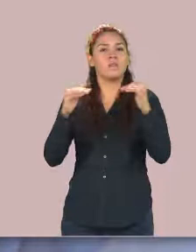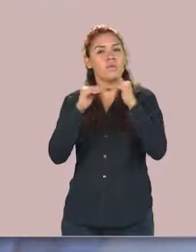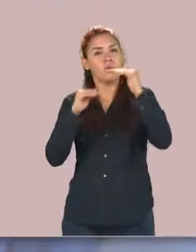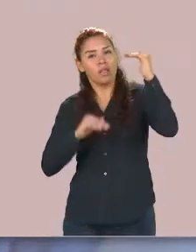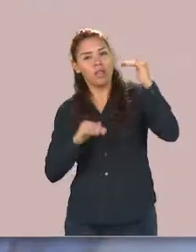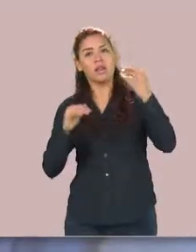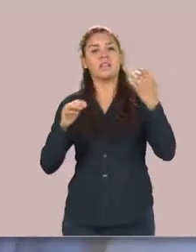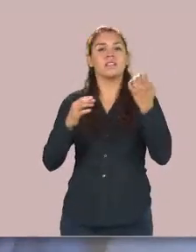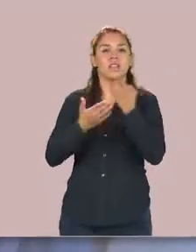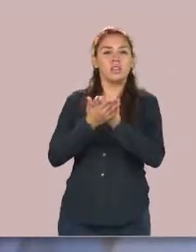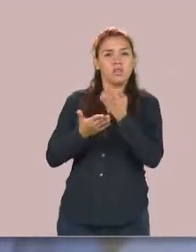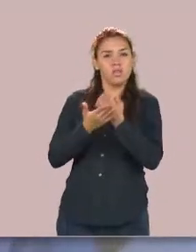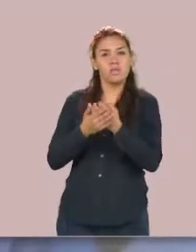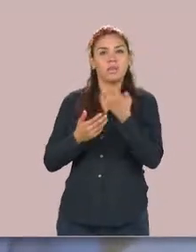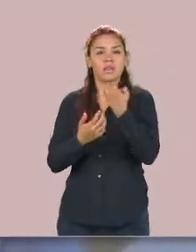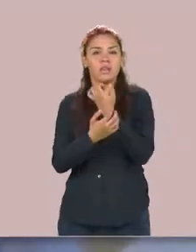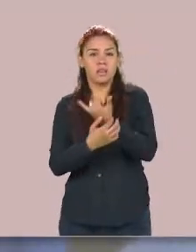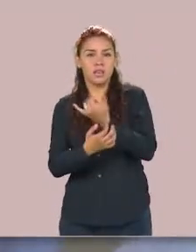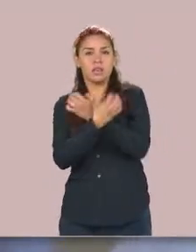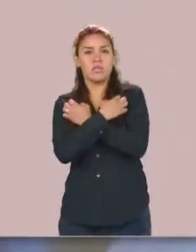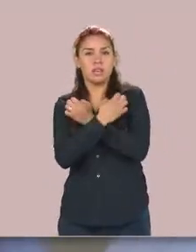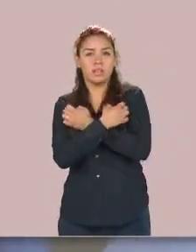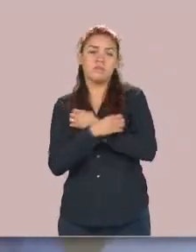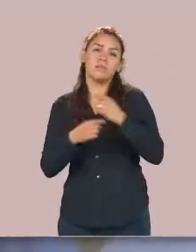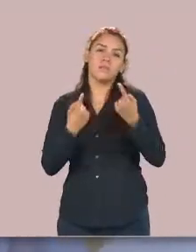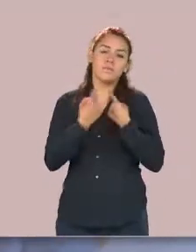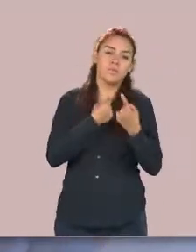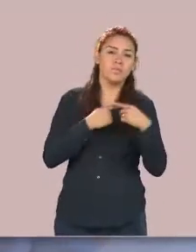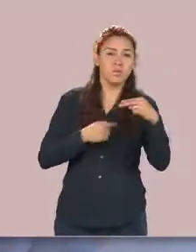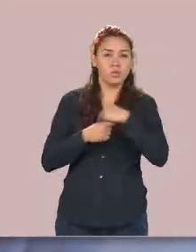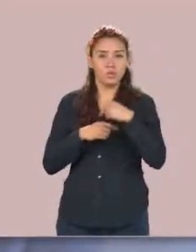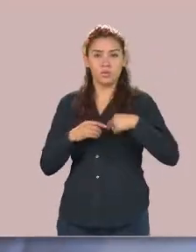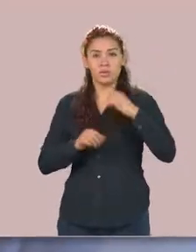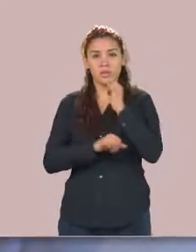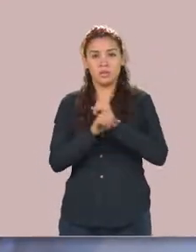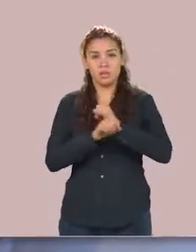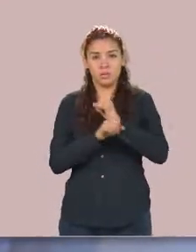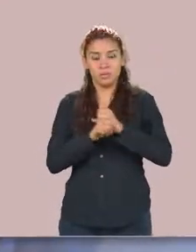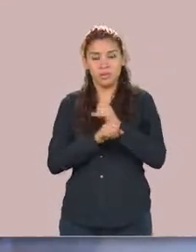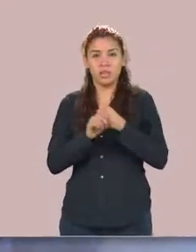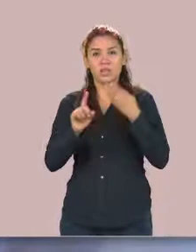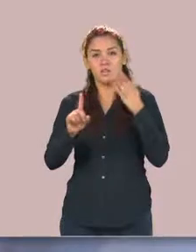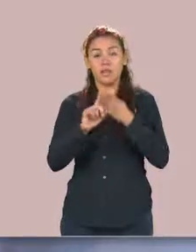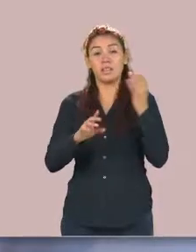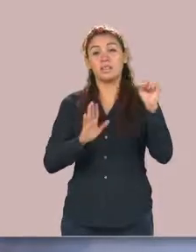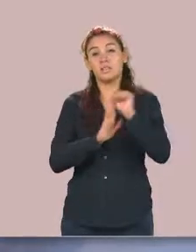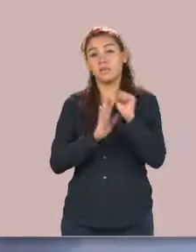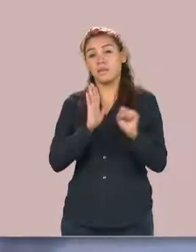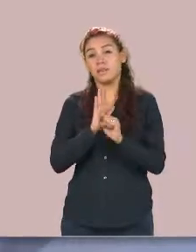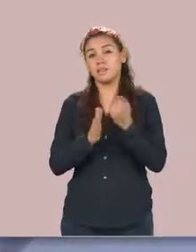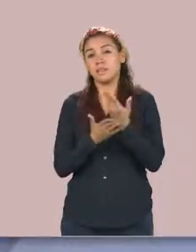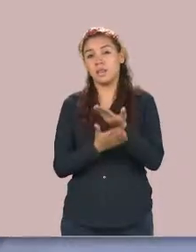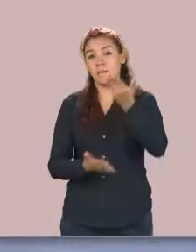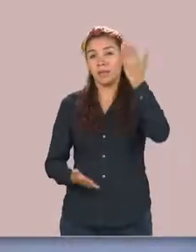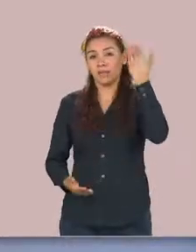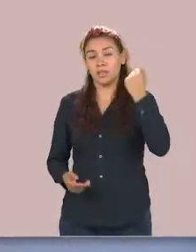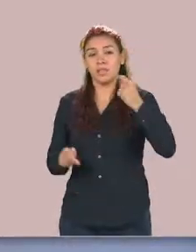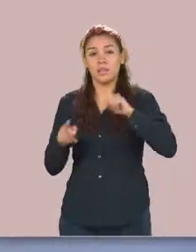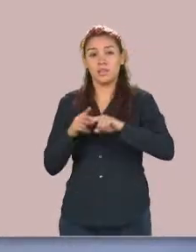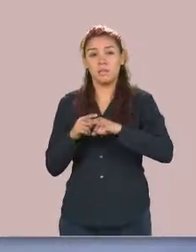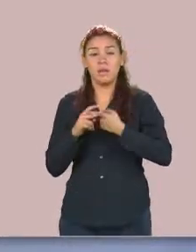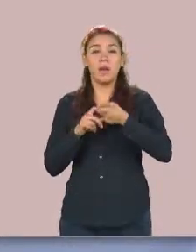estudiando sobre desigualdad. ¿Qué hicimos o qué estamos haciendo en este enfoque? El semestre pasado, recordarás, hicimos el primer congreso